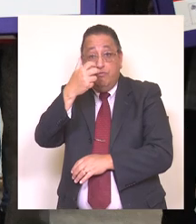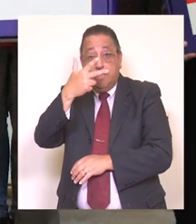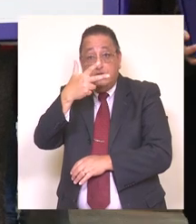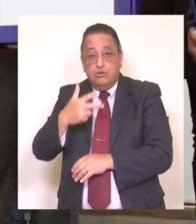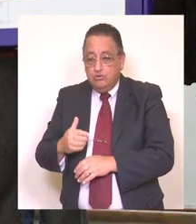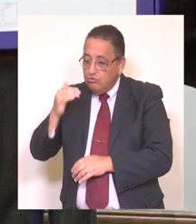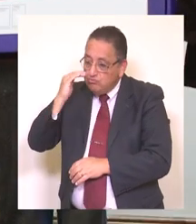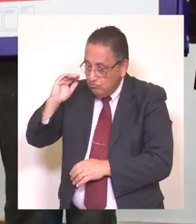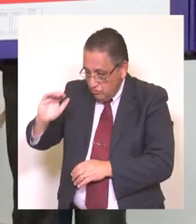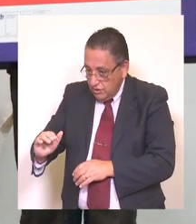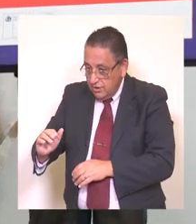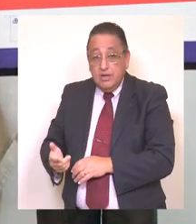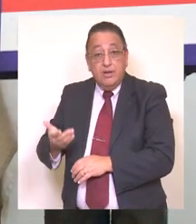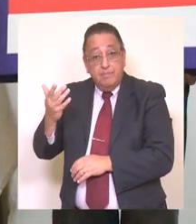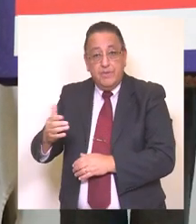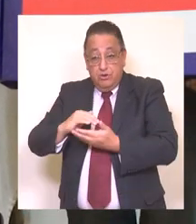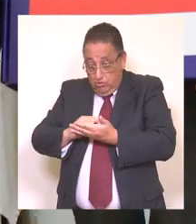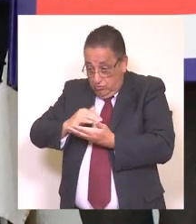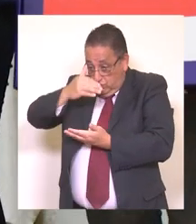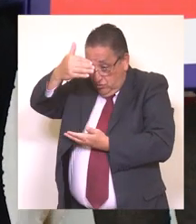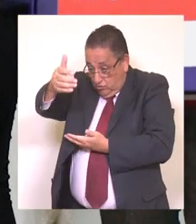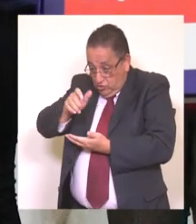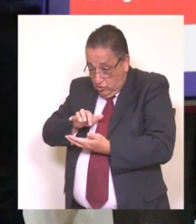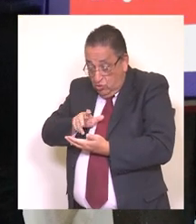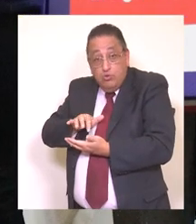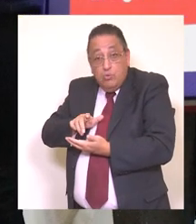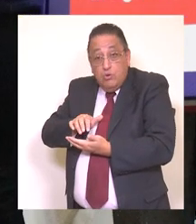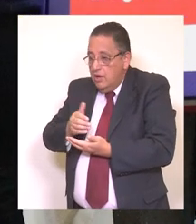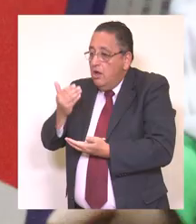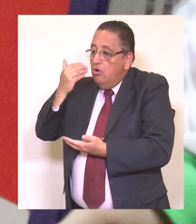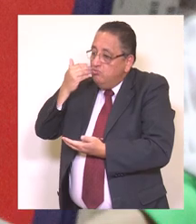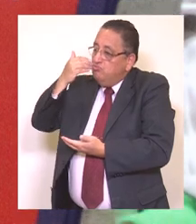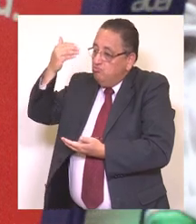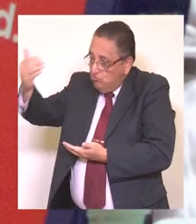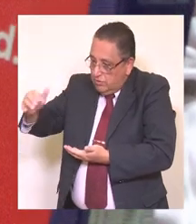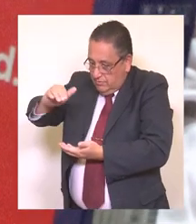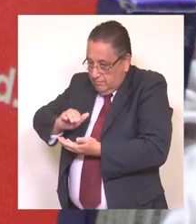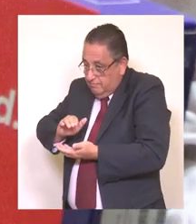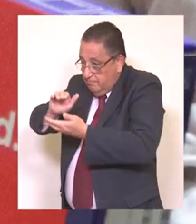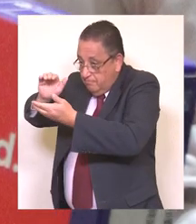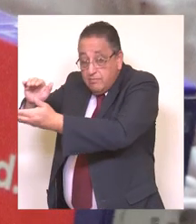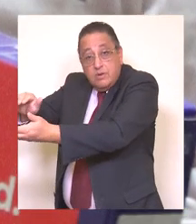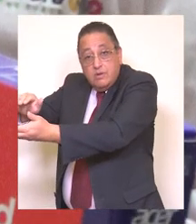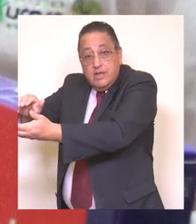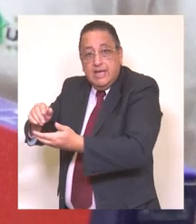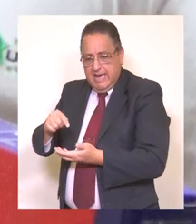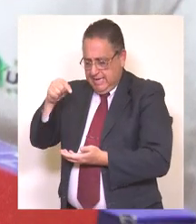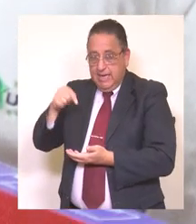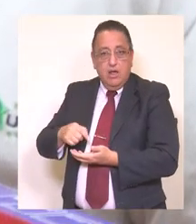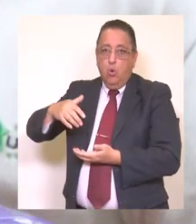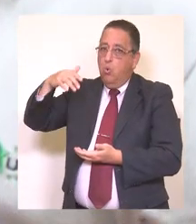328 estudiantes nuestros fueron beneficiados con equipos computacionales durante el 2019.